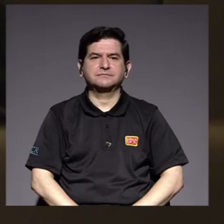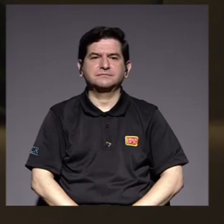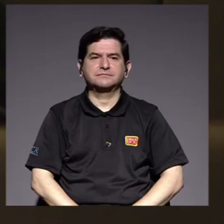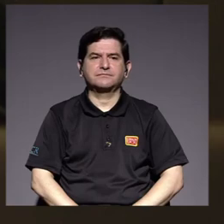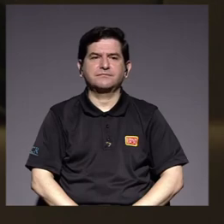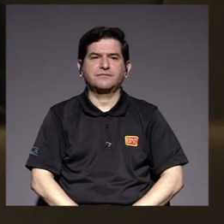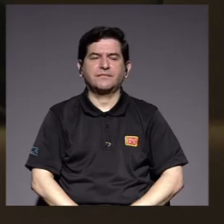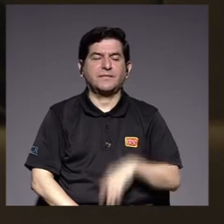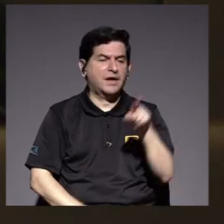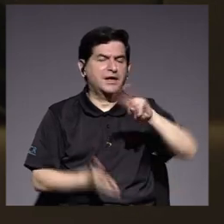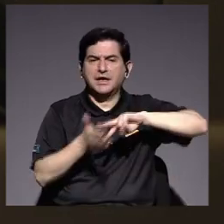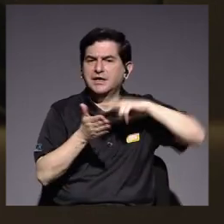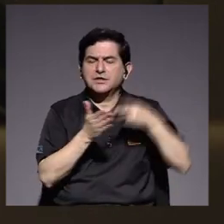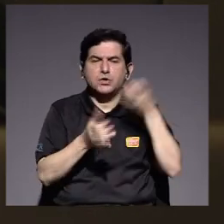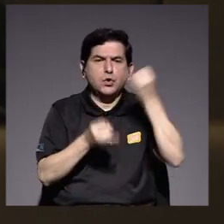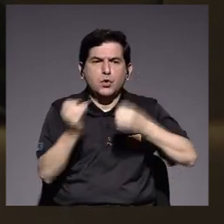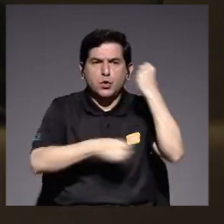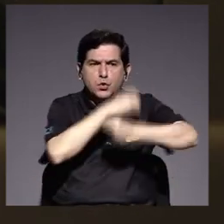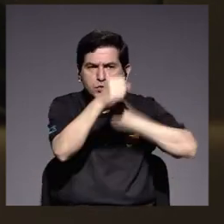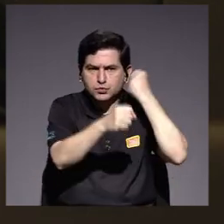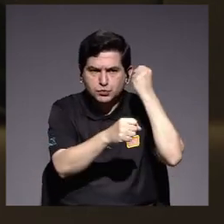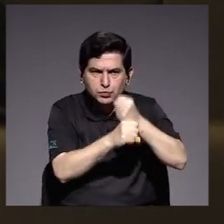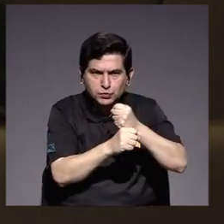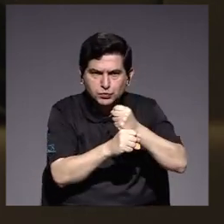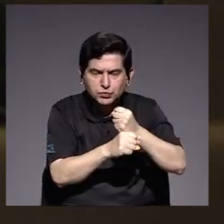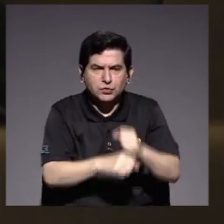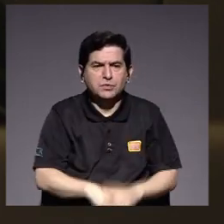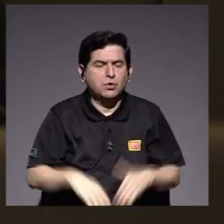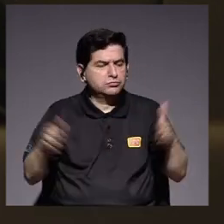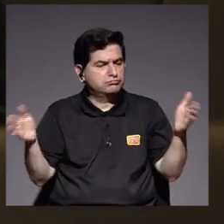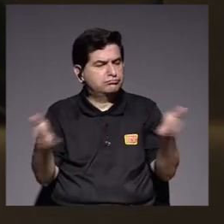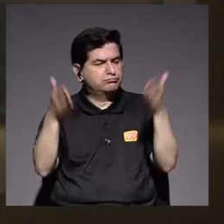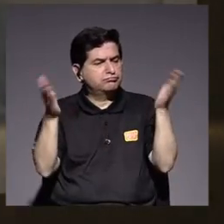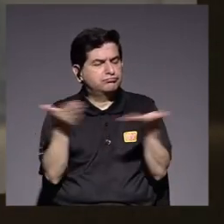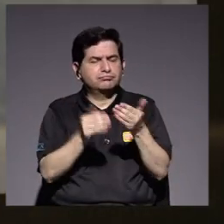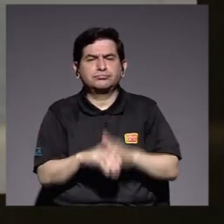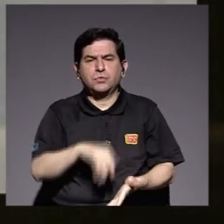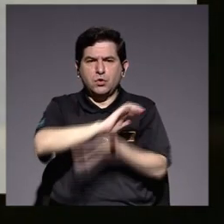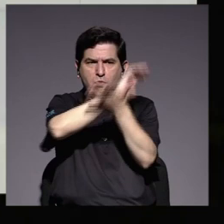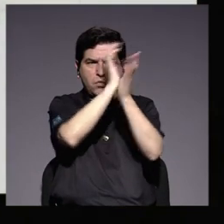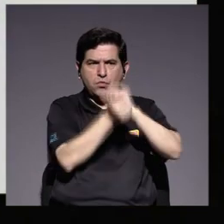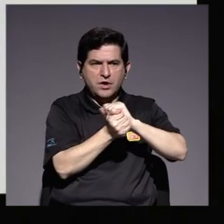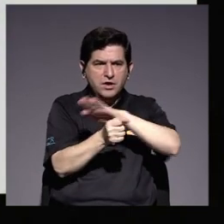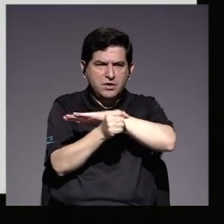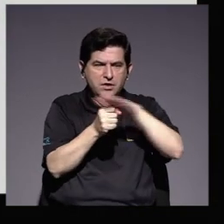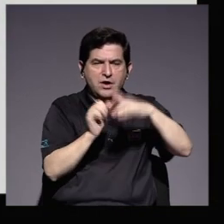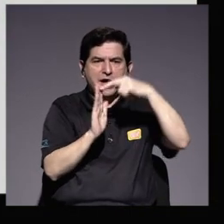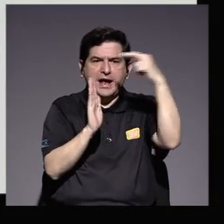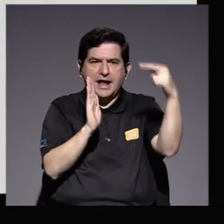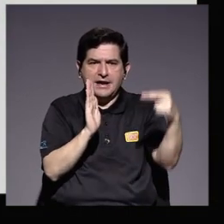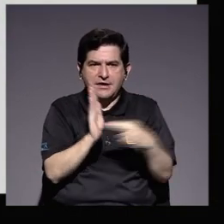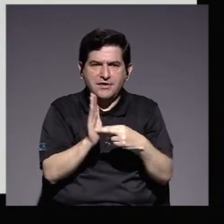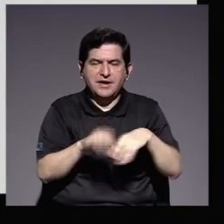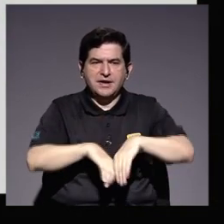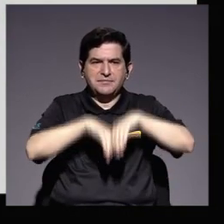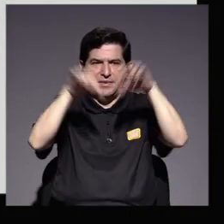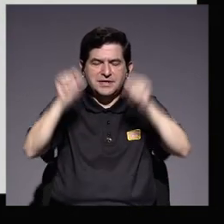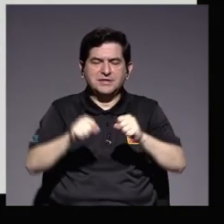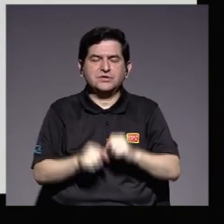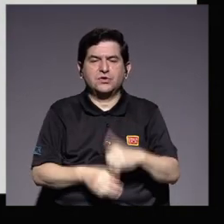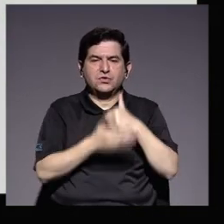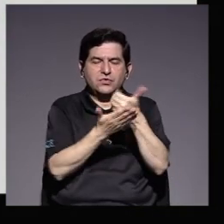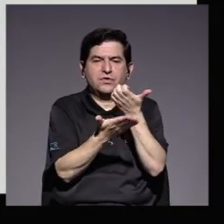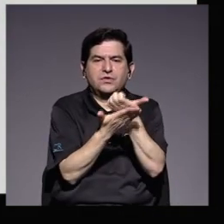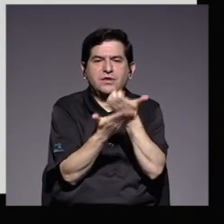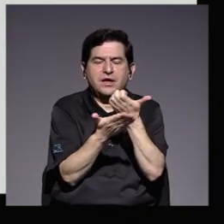Esto ha hecho que en los últimos años se haya promovido desde una reforma integral al reglamento del sistema de becas